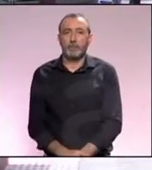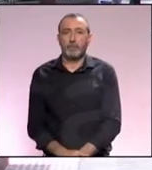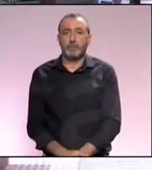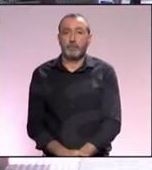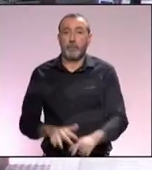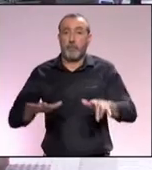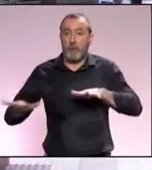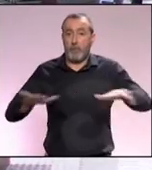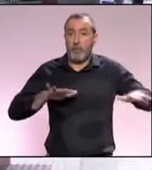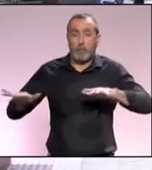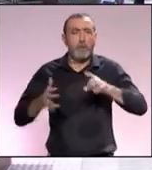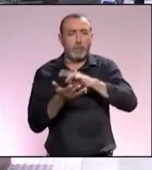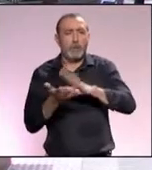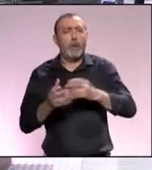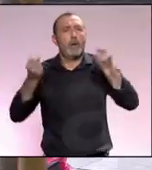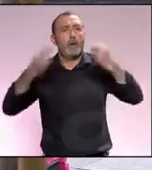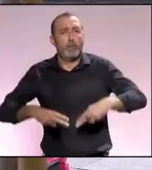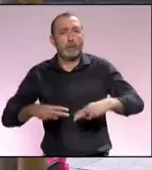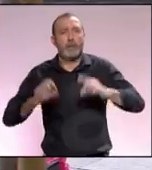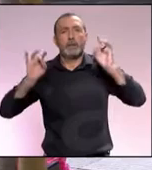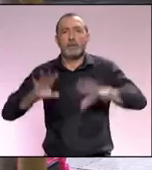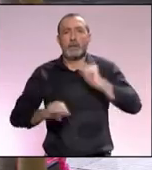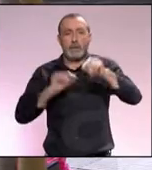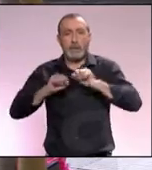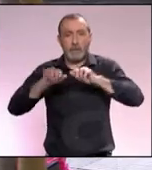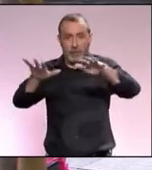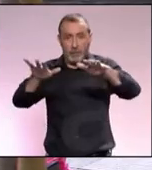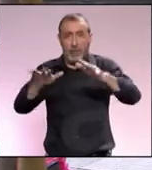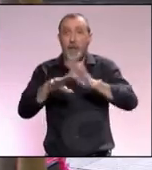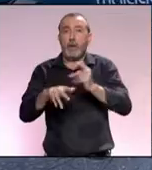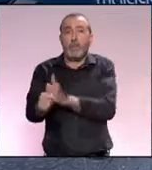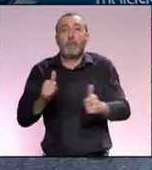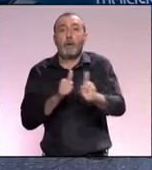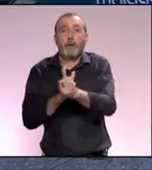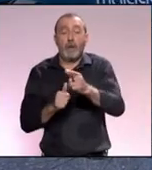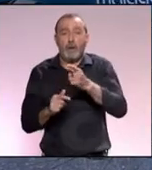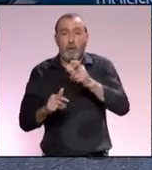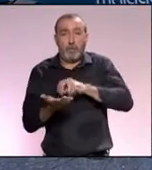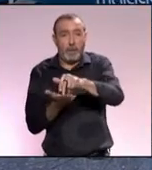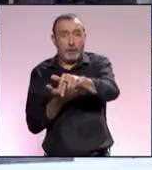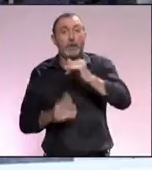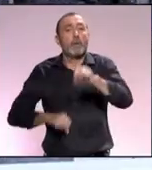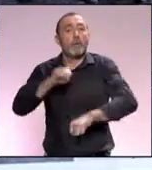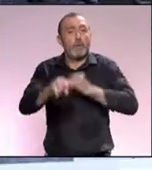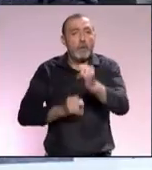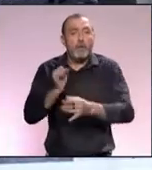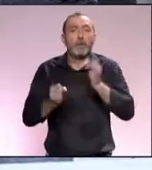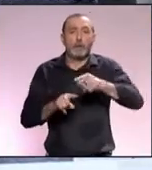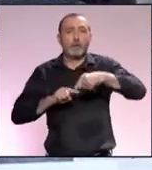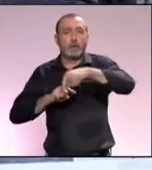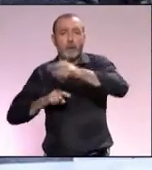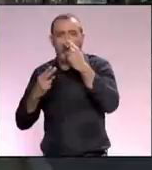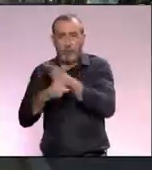Movilidad. Málaga apuesta por una movilidad sin emisiones que prioriza a los peatones, la bicicleta y el transporte público